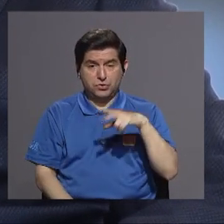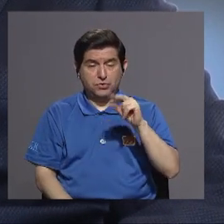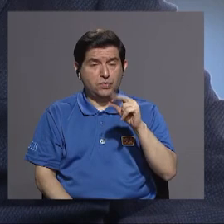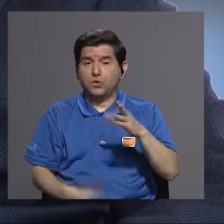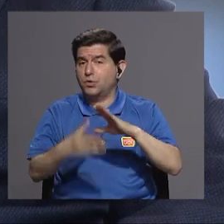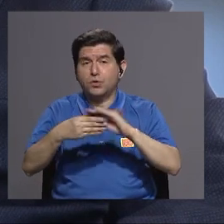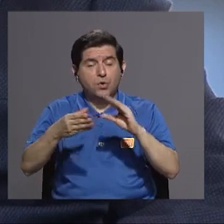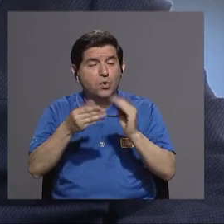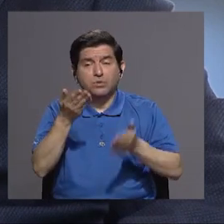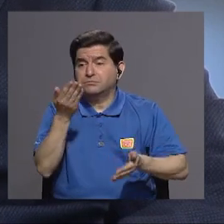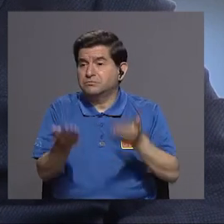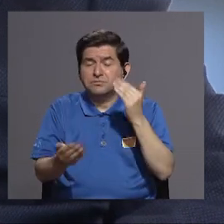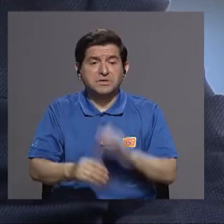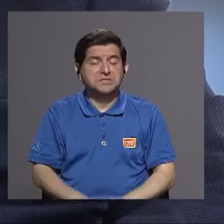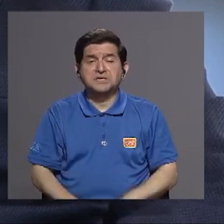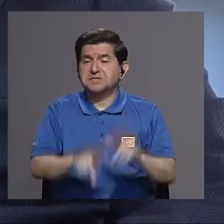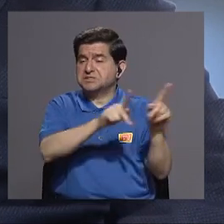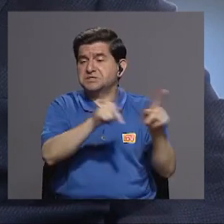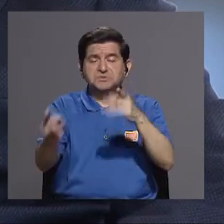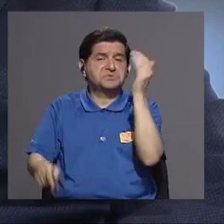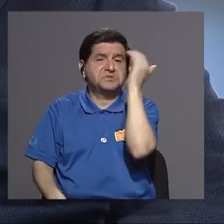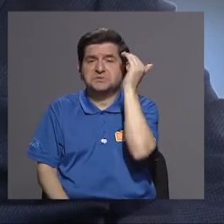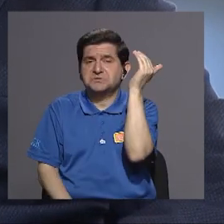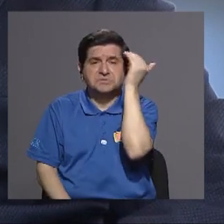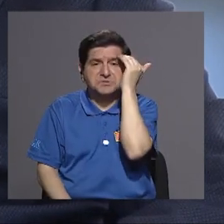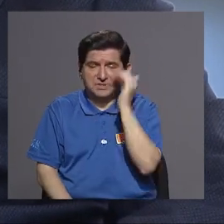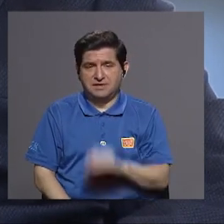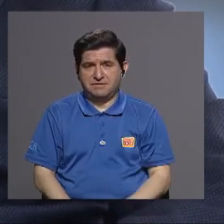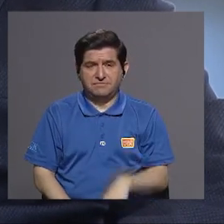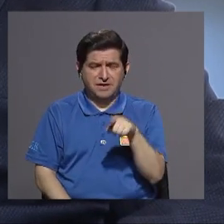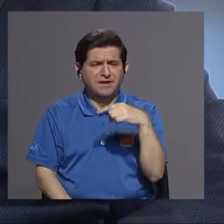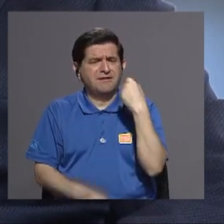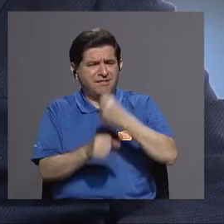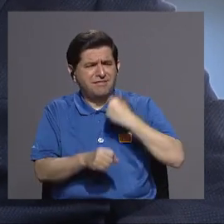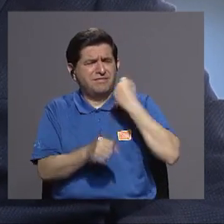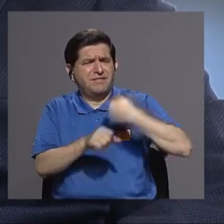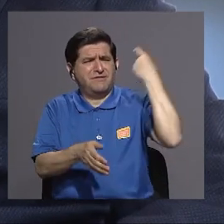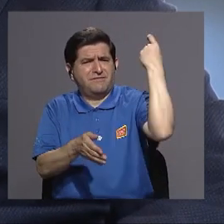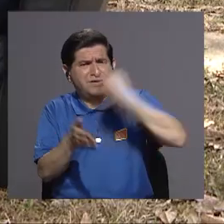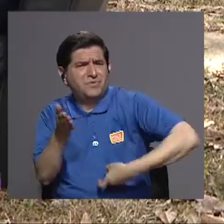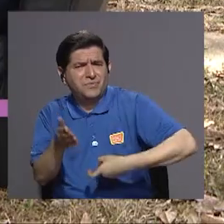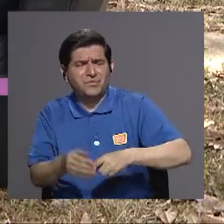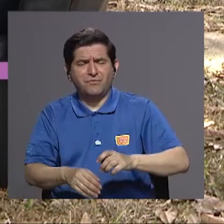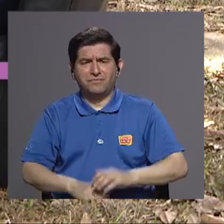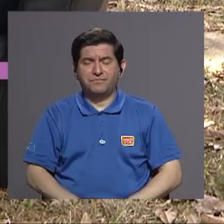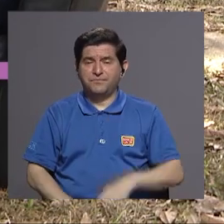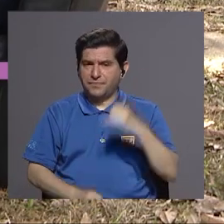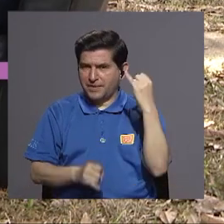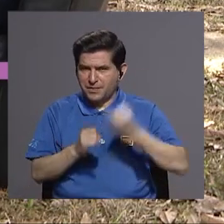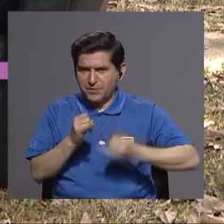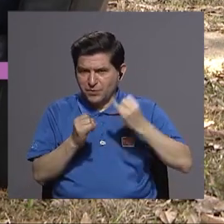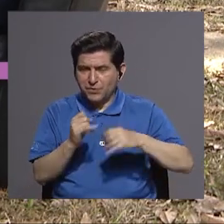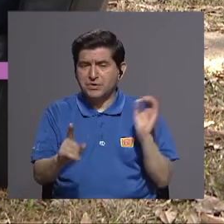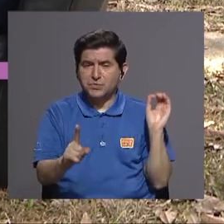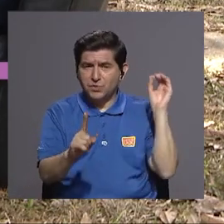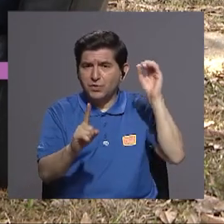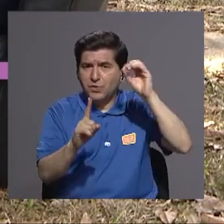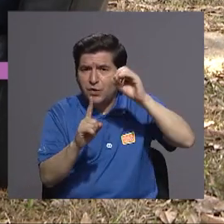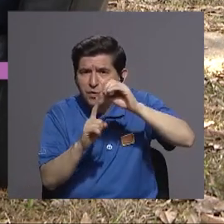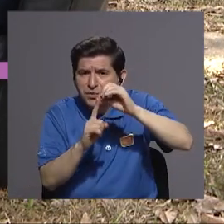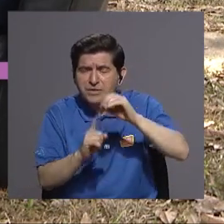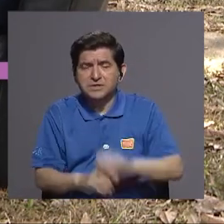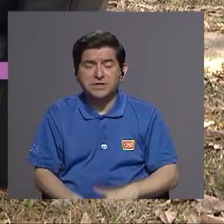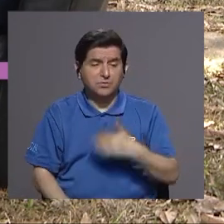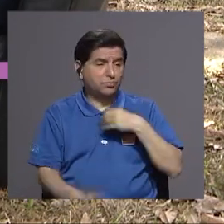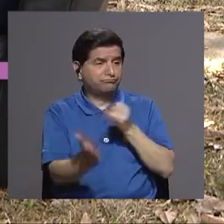lo comento probablemente ni se entera la gente del del esfuerzo que se hace así y finalmente es el objetivo que